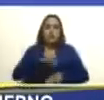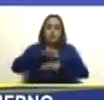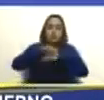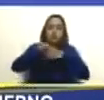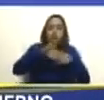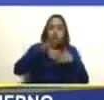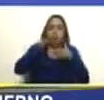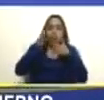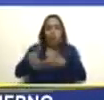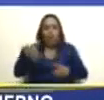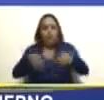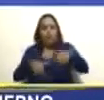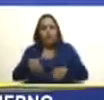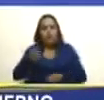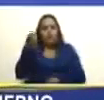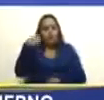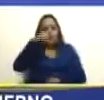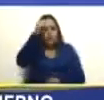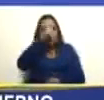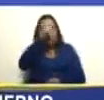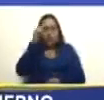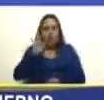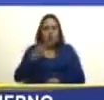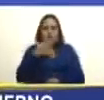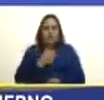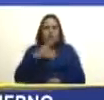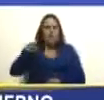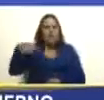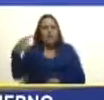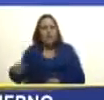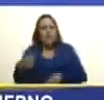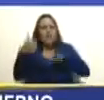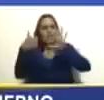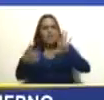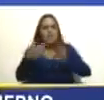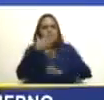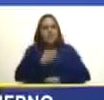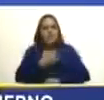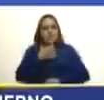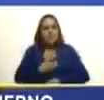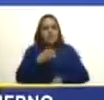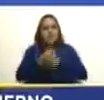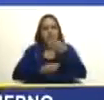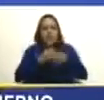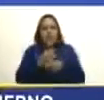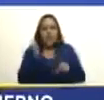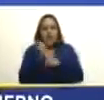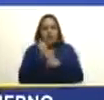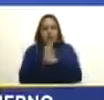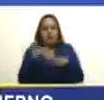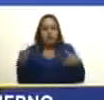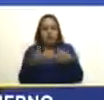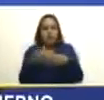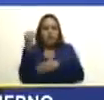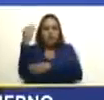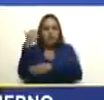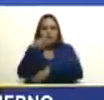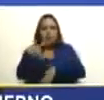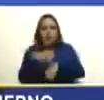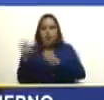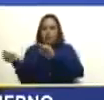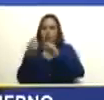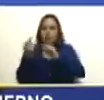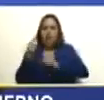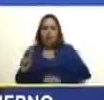pasado domingo 3 de diciembre que mañana 6 de diciembre sesionará la asamblea nacional y discutirá